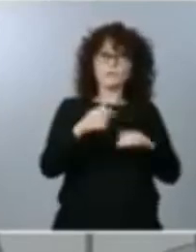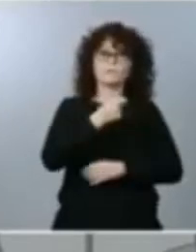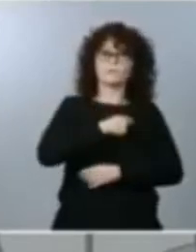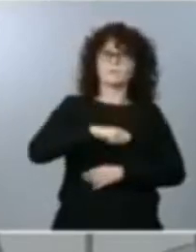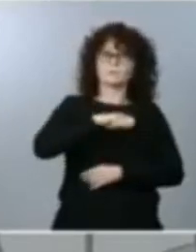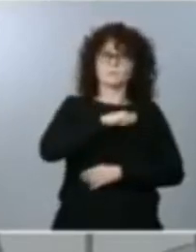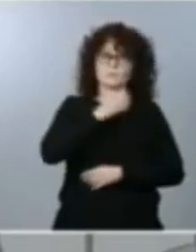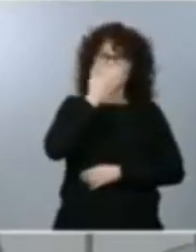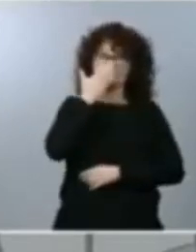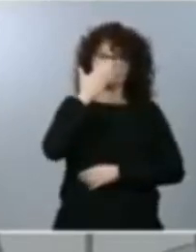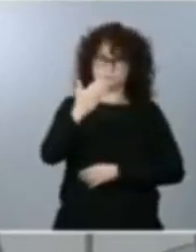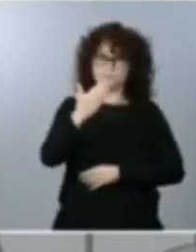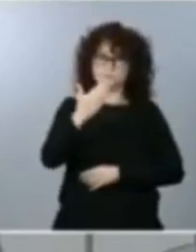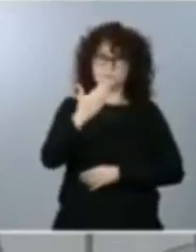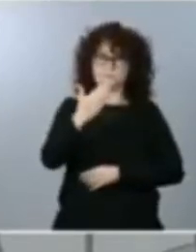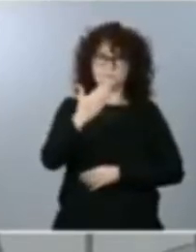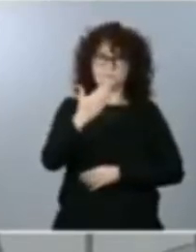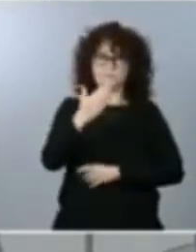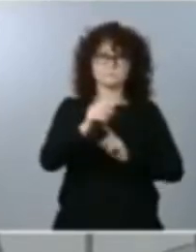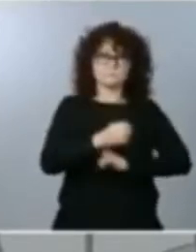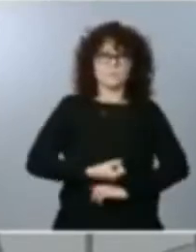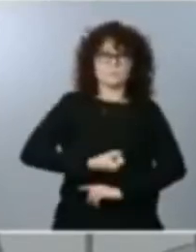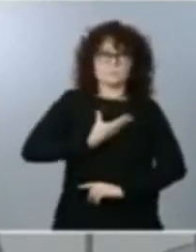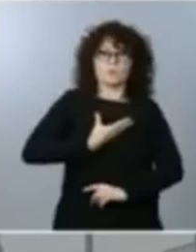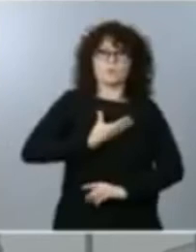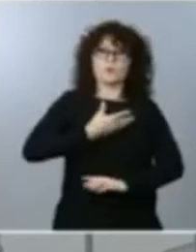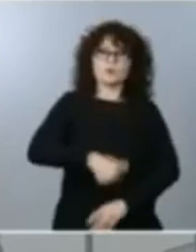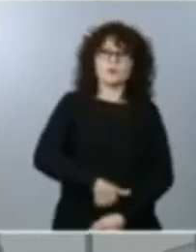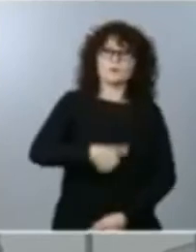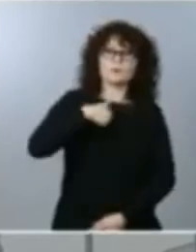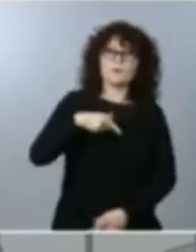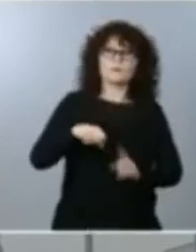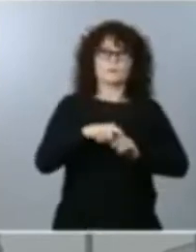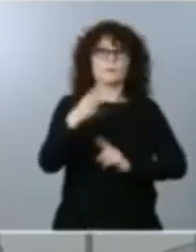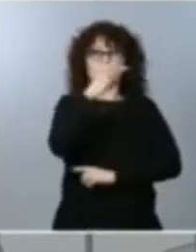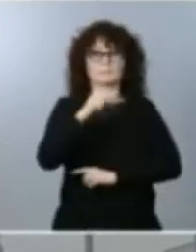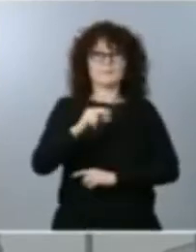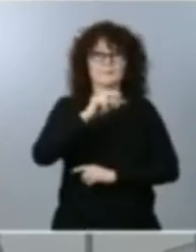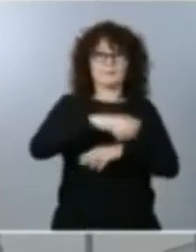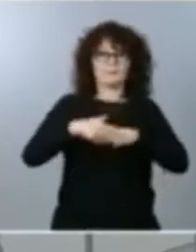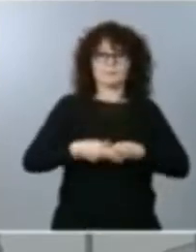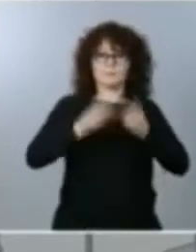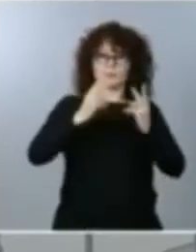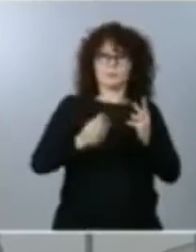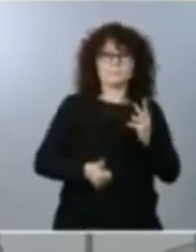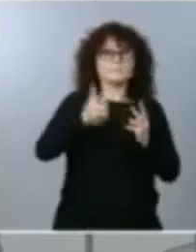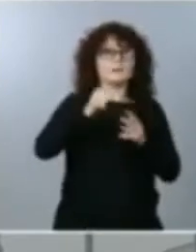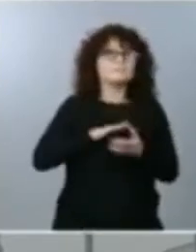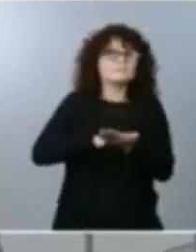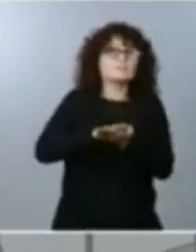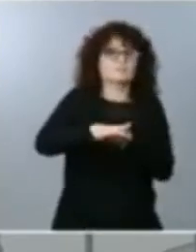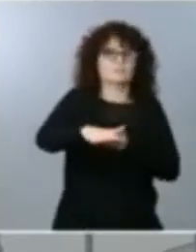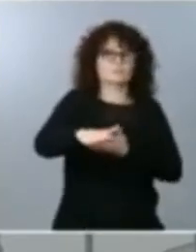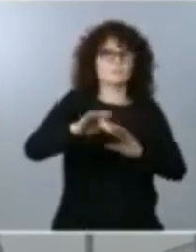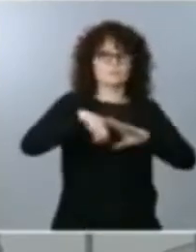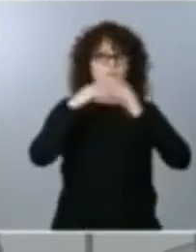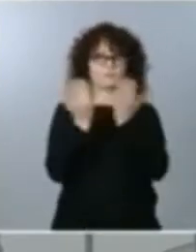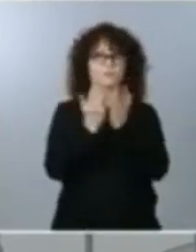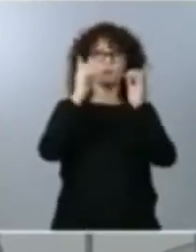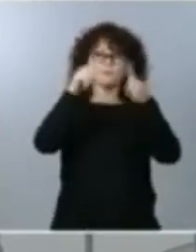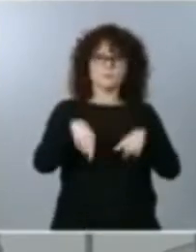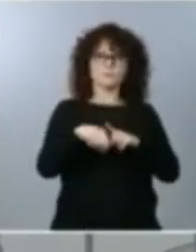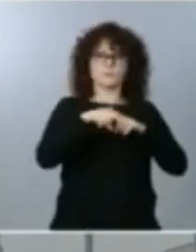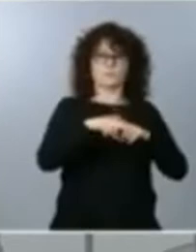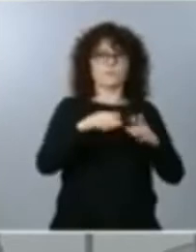como una de las 20 democracias más influyentes del mundo y también su papel activo en el principal foro de gobernanza económico del